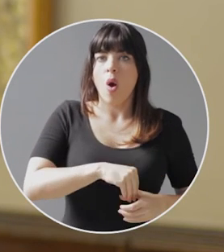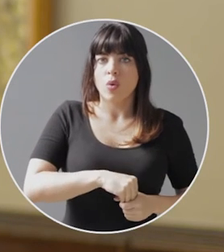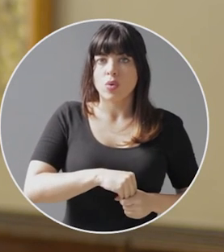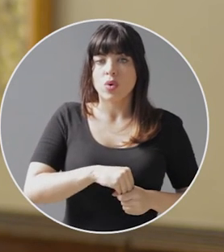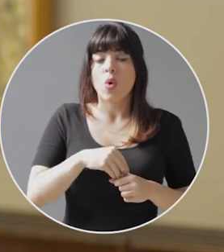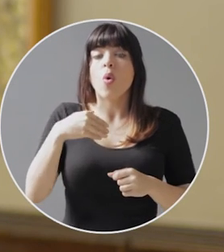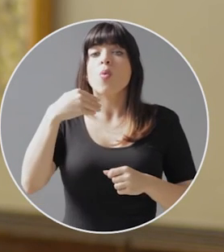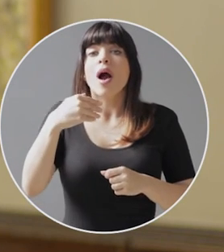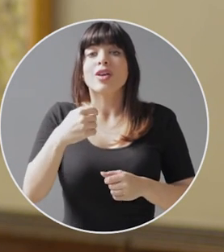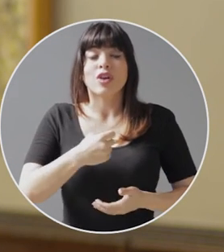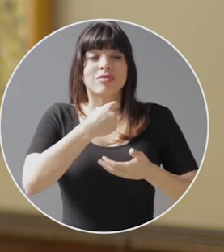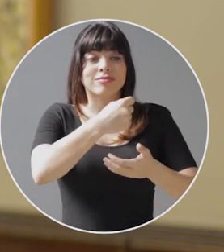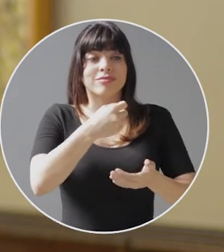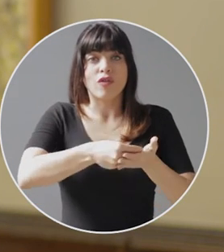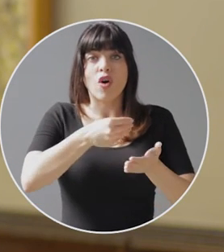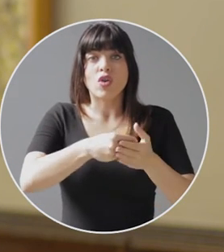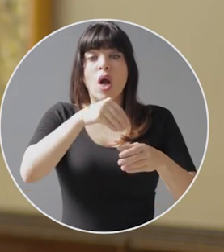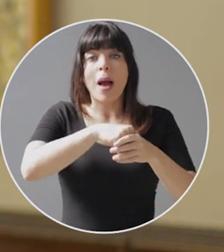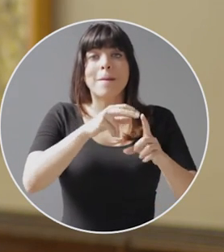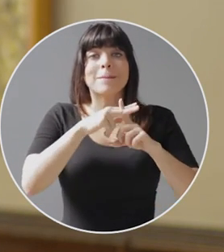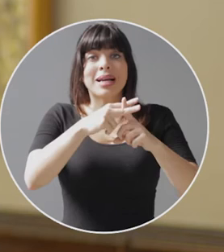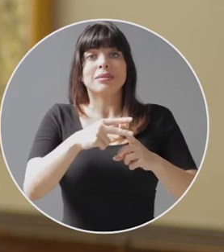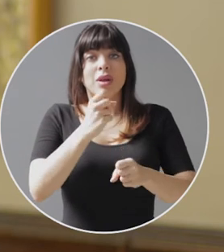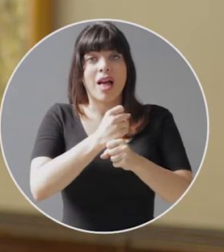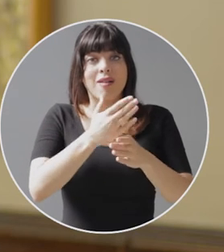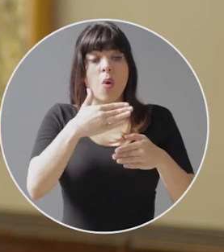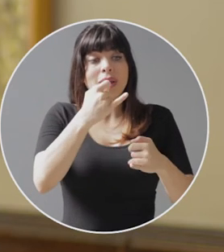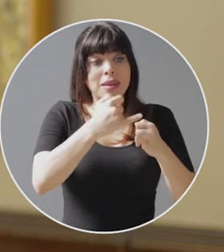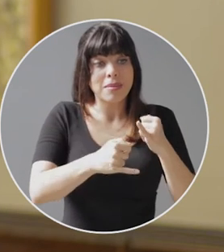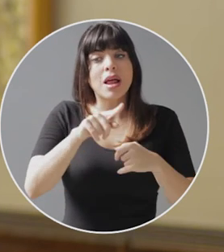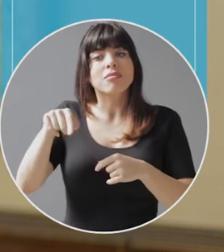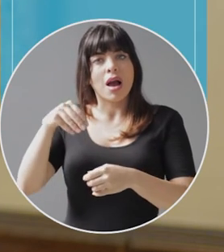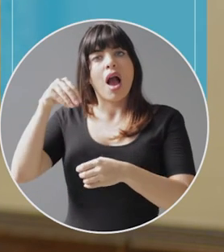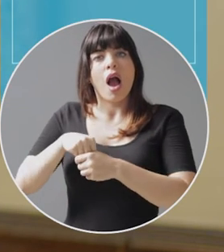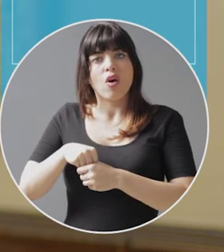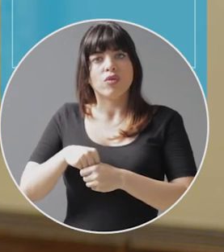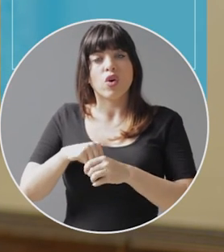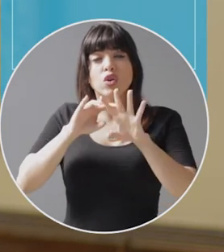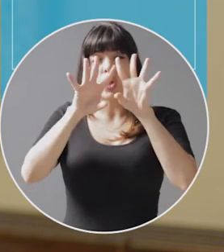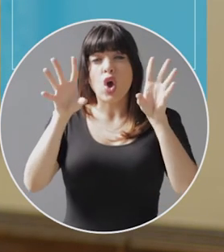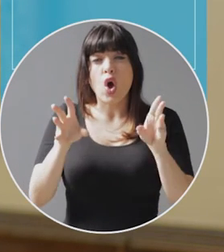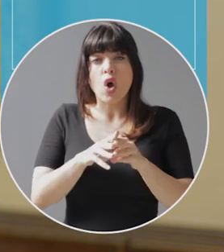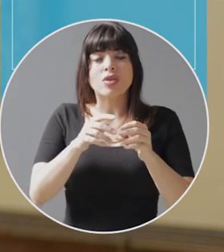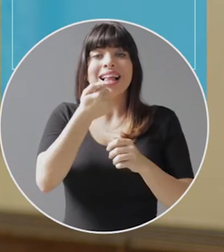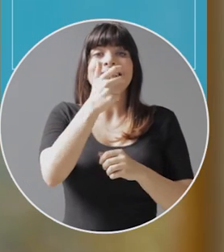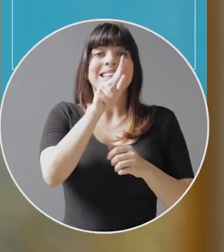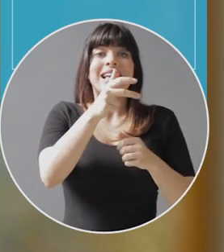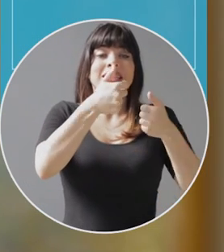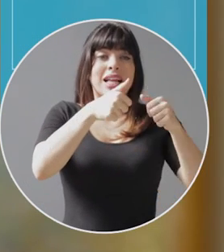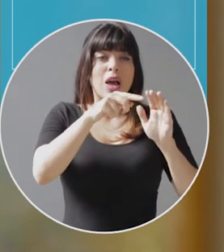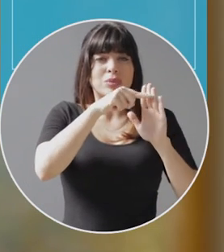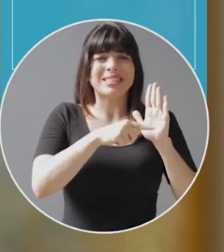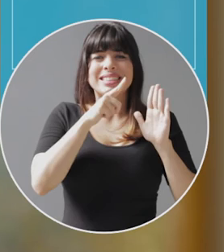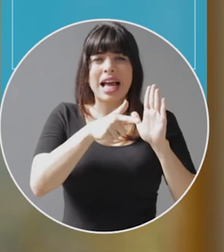que se elimina el subsidio a la administración del Fondo de Ahorro y Préstamo de los Trabajadores. En total, se eliminaron 13 cláusulas